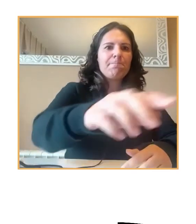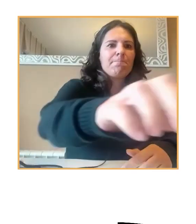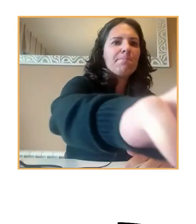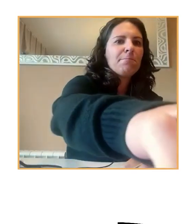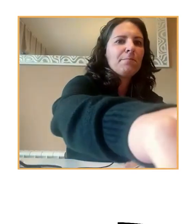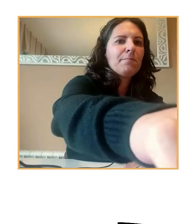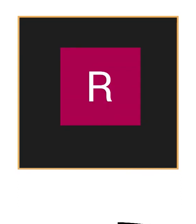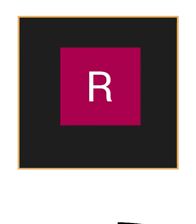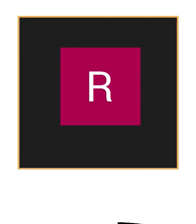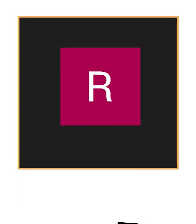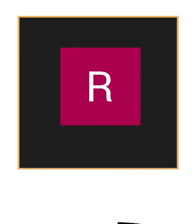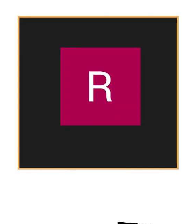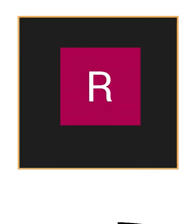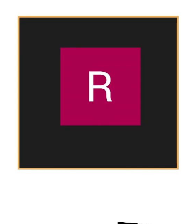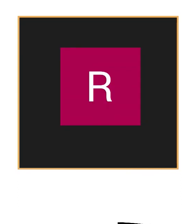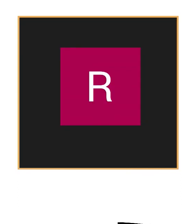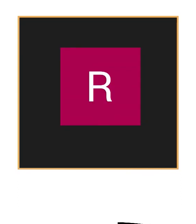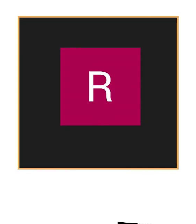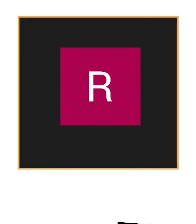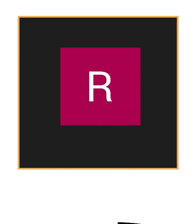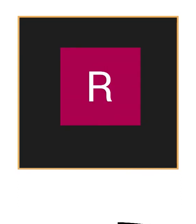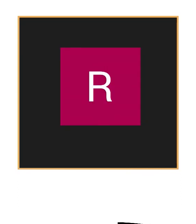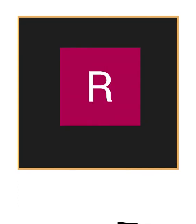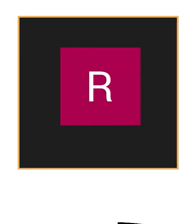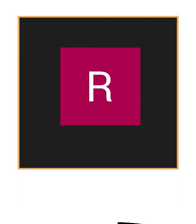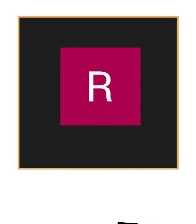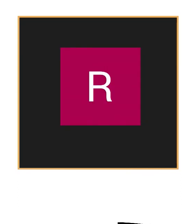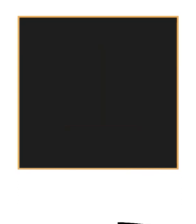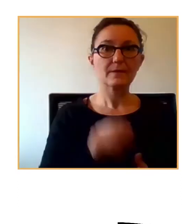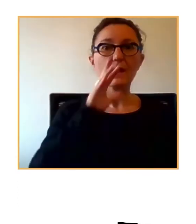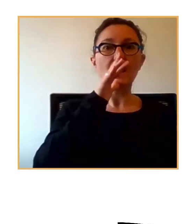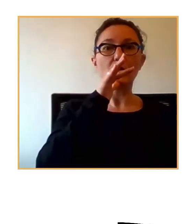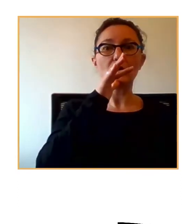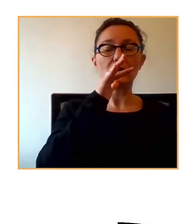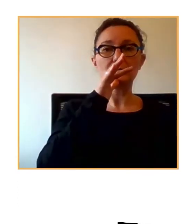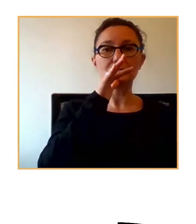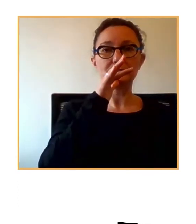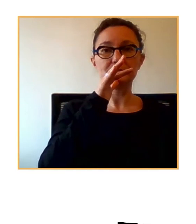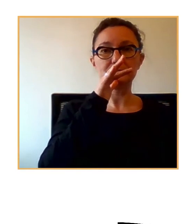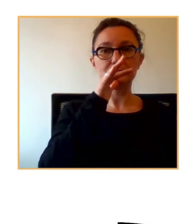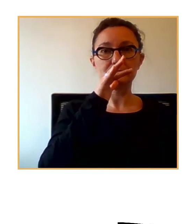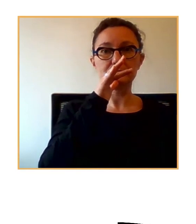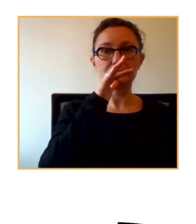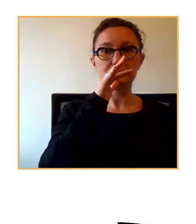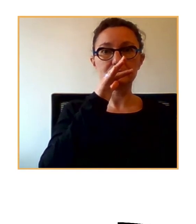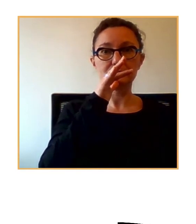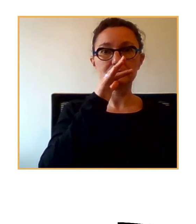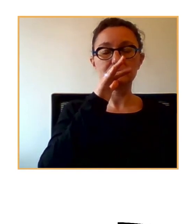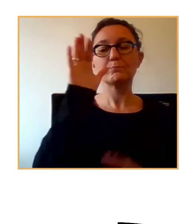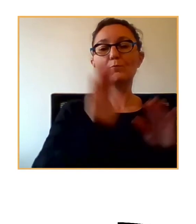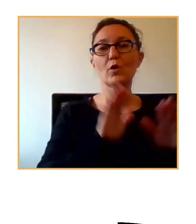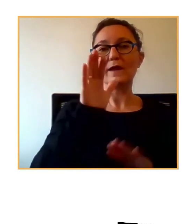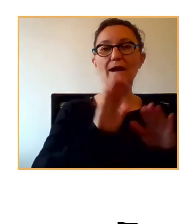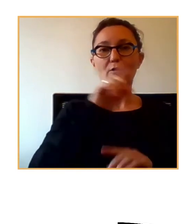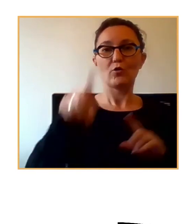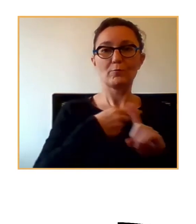Muy bien, muchísimas gracias. Ahora es el turno de palabra en este caso. Aparte como moderador, voy a hacer